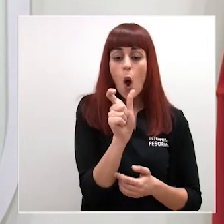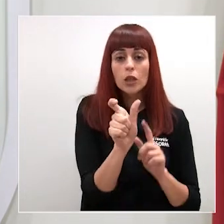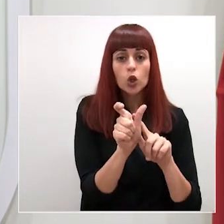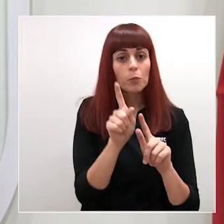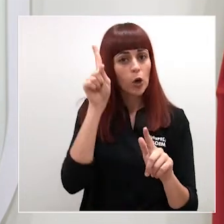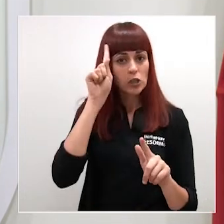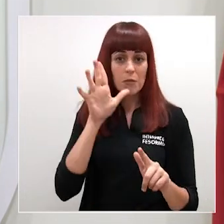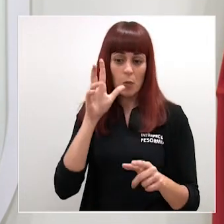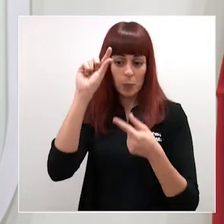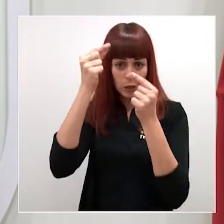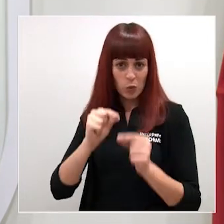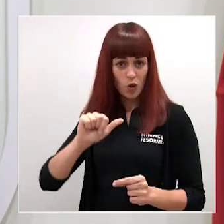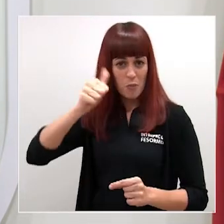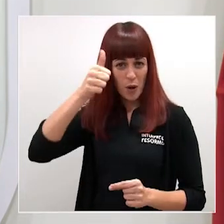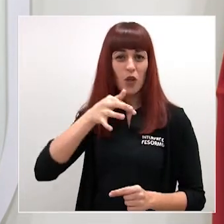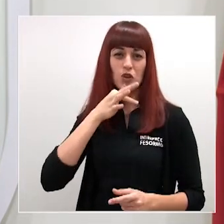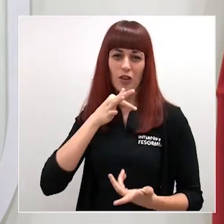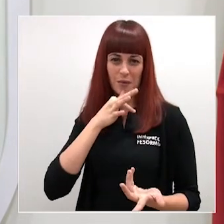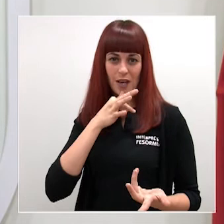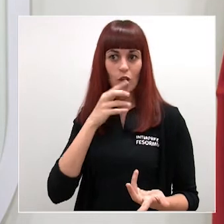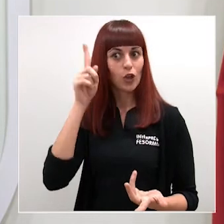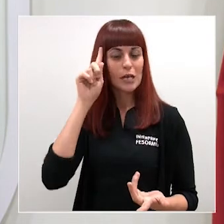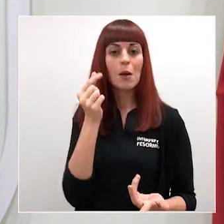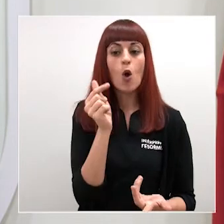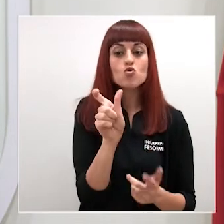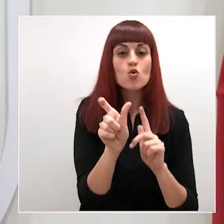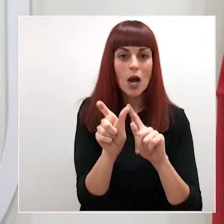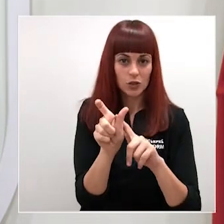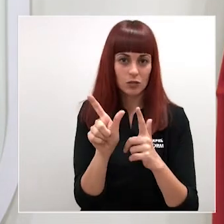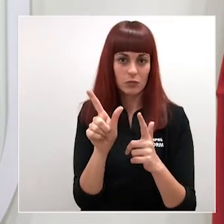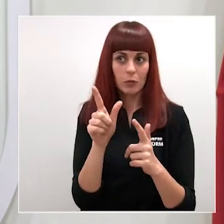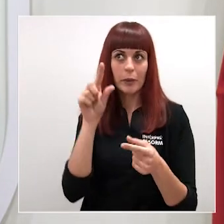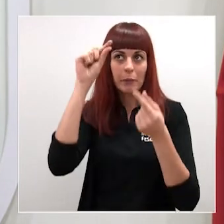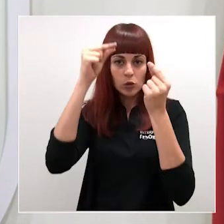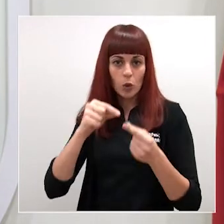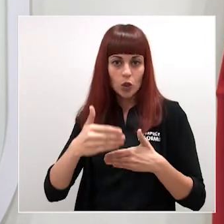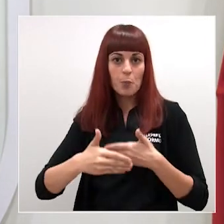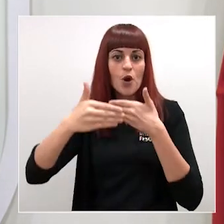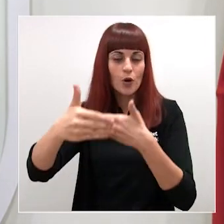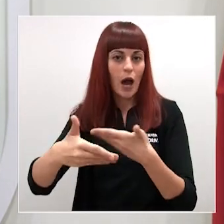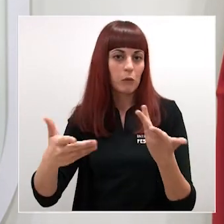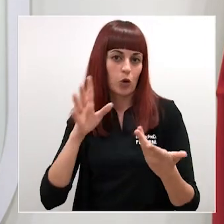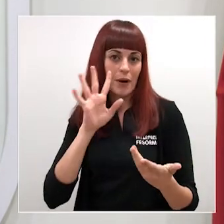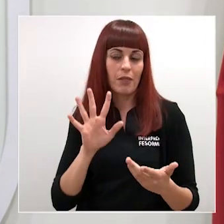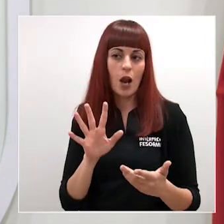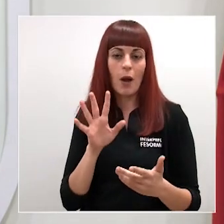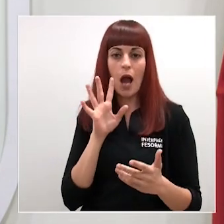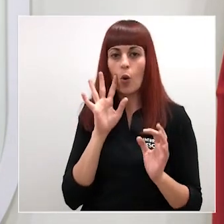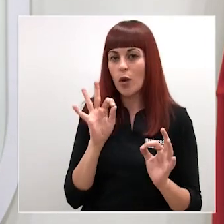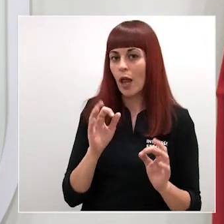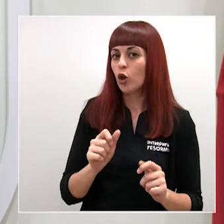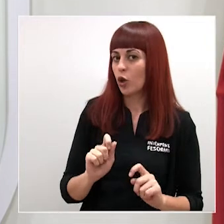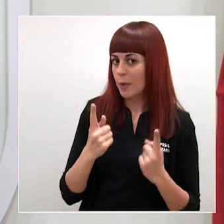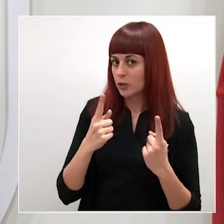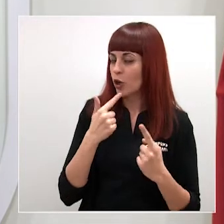aprobados los presupuestos y hablar de cantidades con un presupuesto prorrogado pues no parecía lo más prudente o lo más conveniente